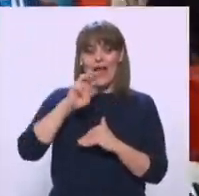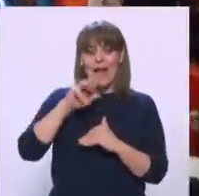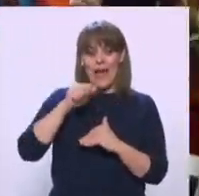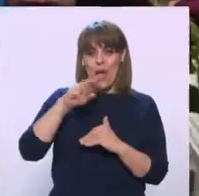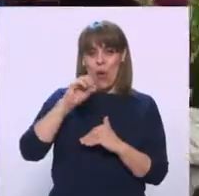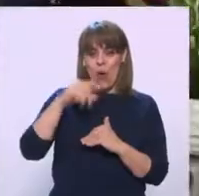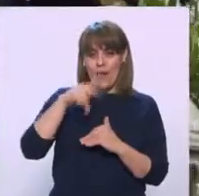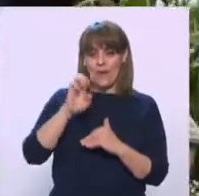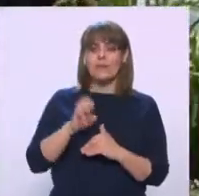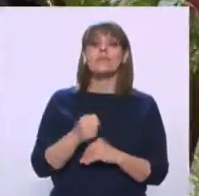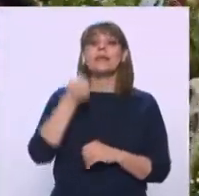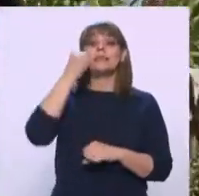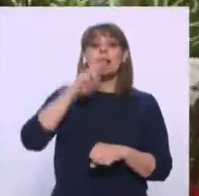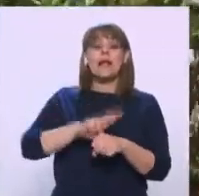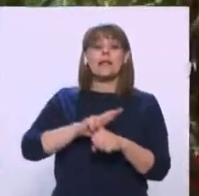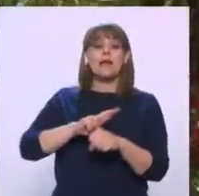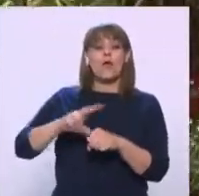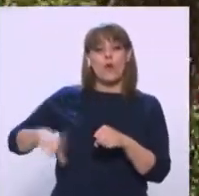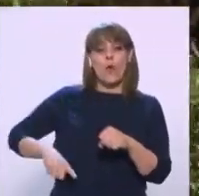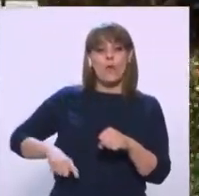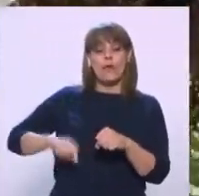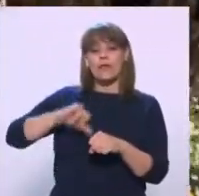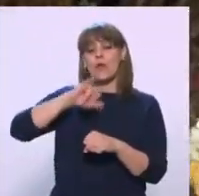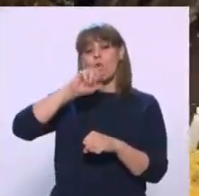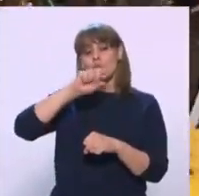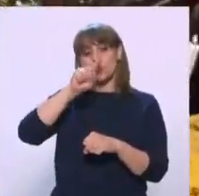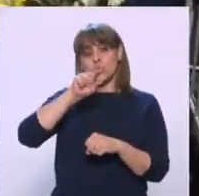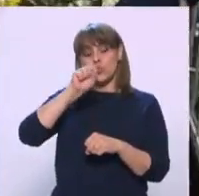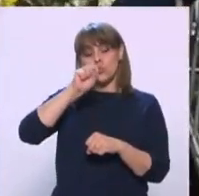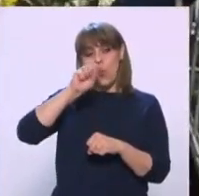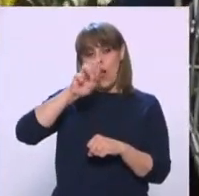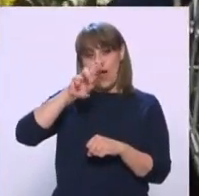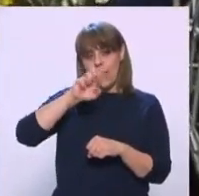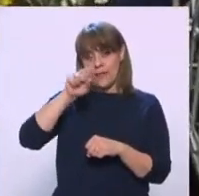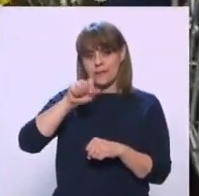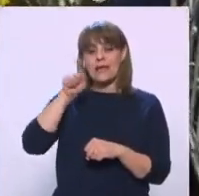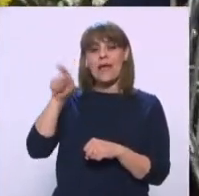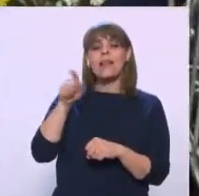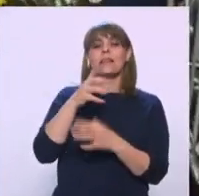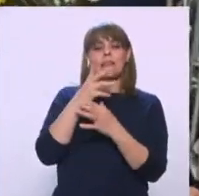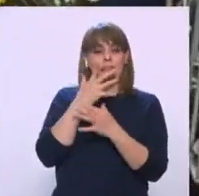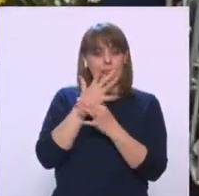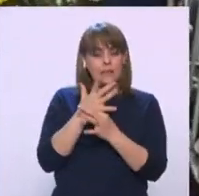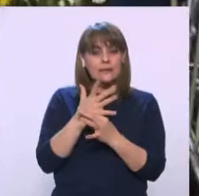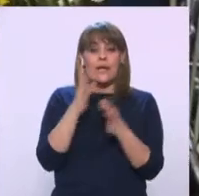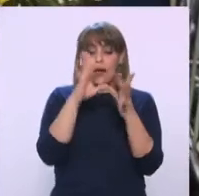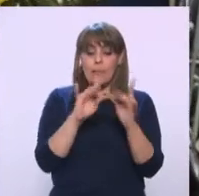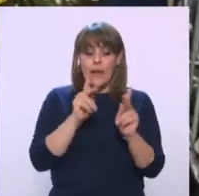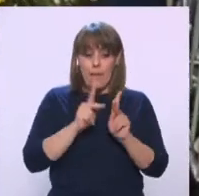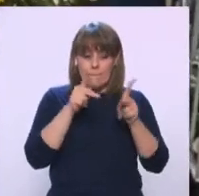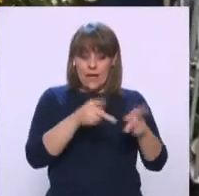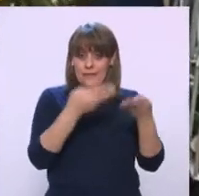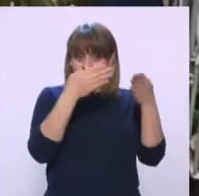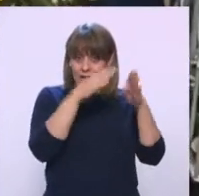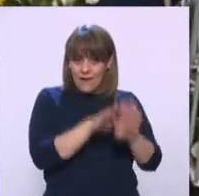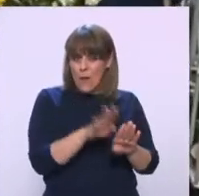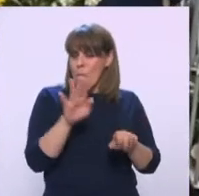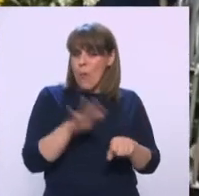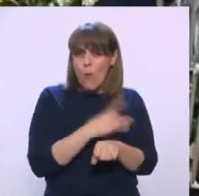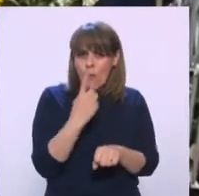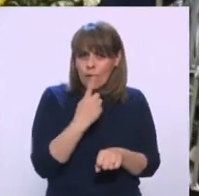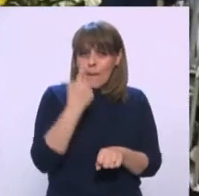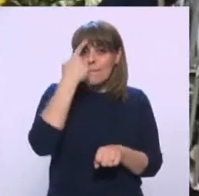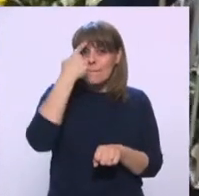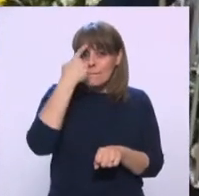el secretario de Gobierno, José Alfonso Suárez del Real, reiteró que la idea de mantener cerrados los panteones capitalinos es